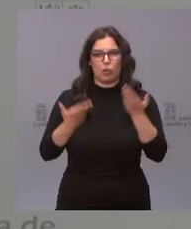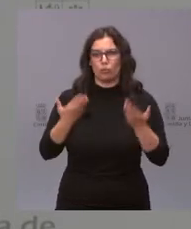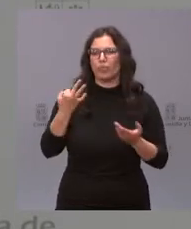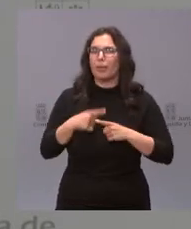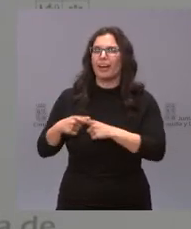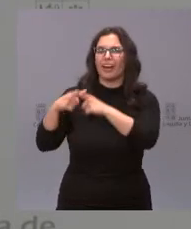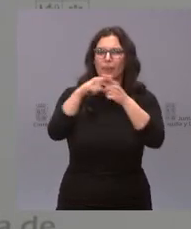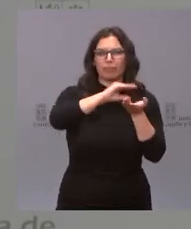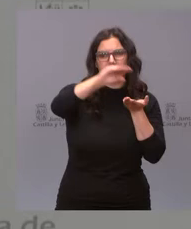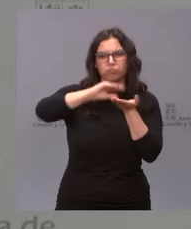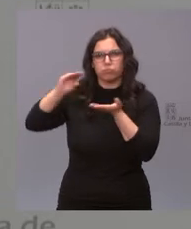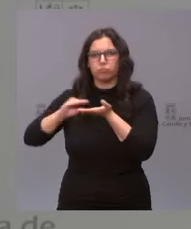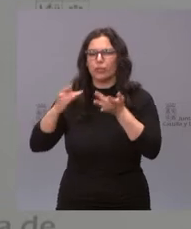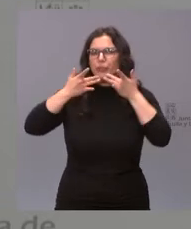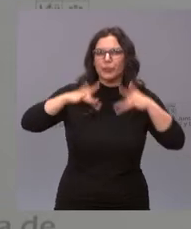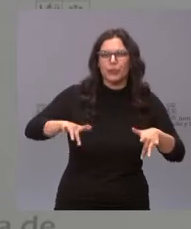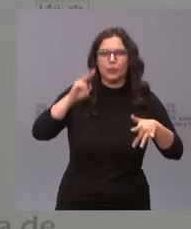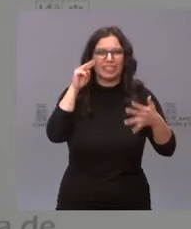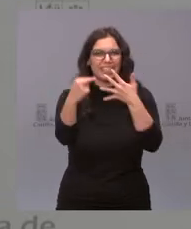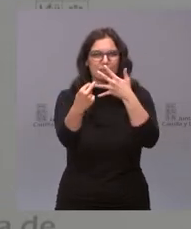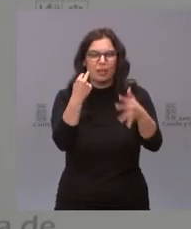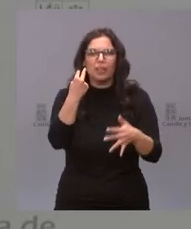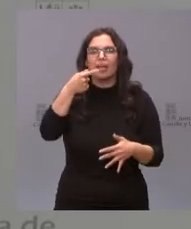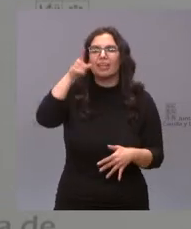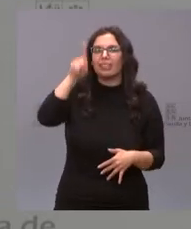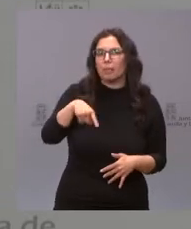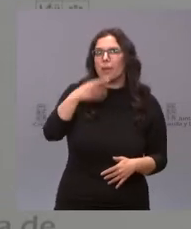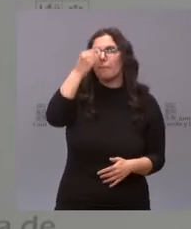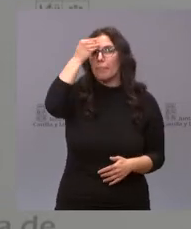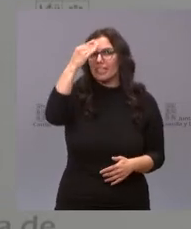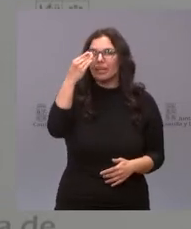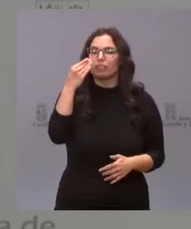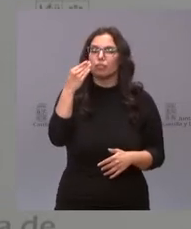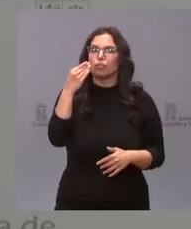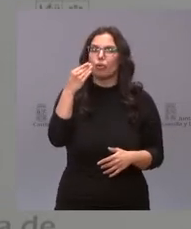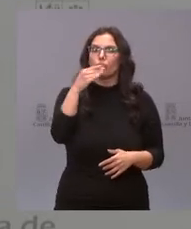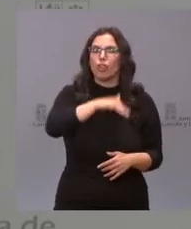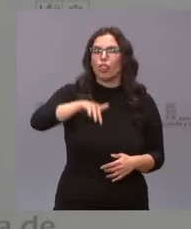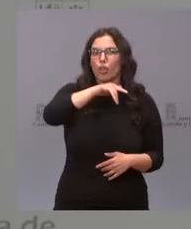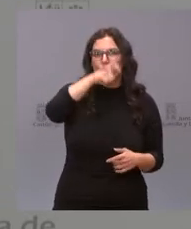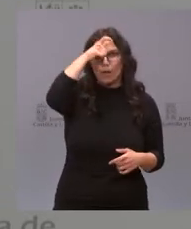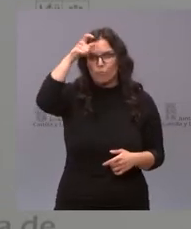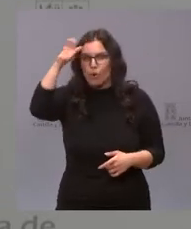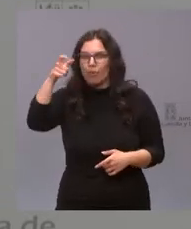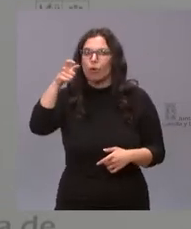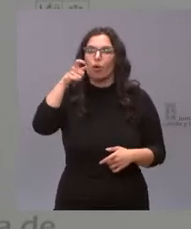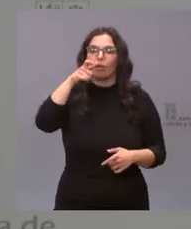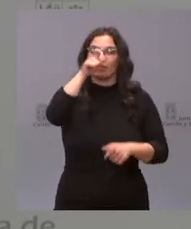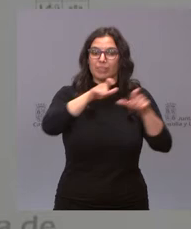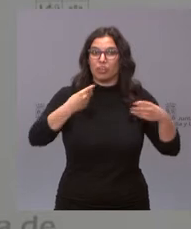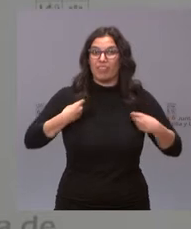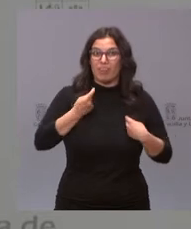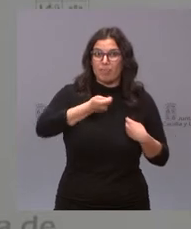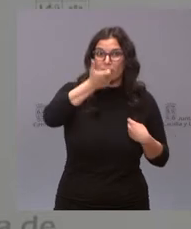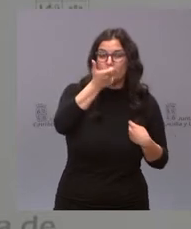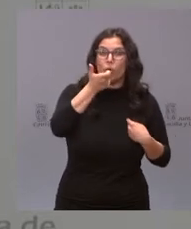que se hagan con transparencia y que se hagan teniendo en cuenta la España interior, el reto demográfico. Y, por